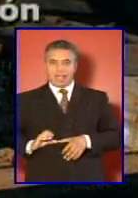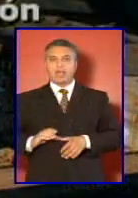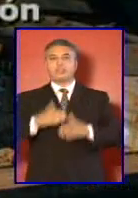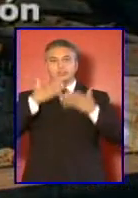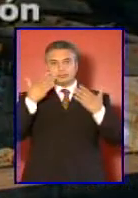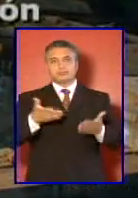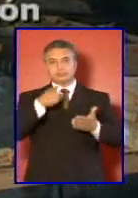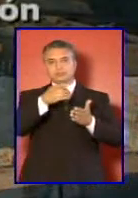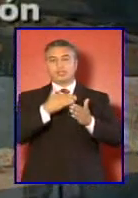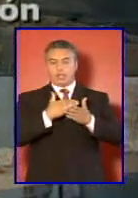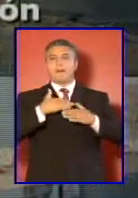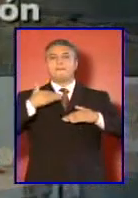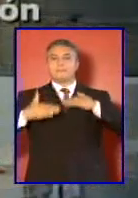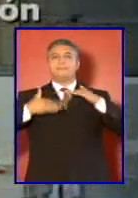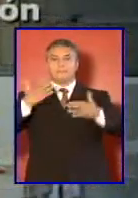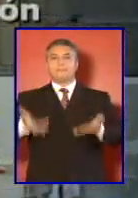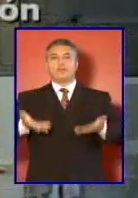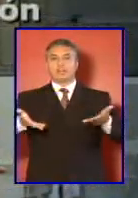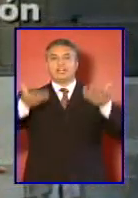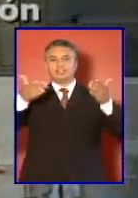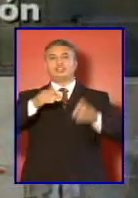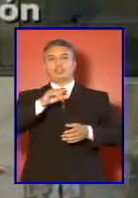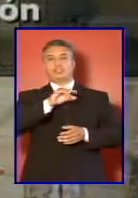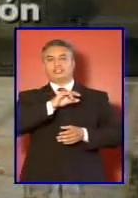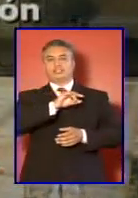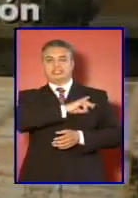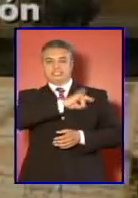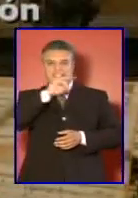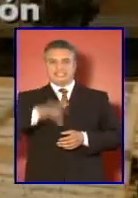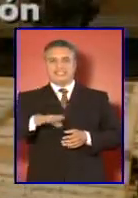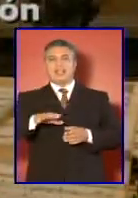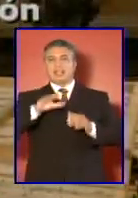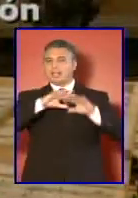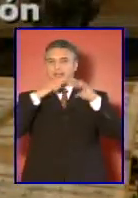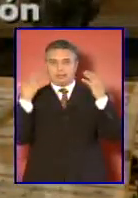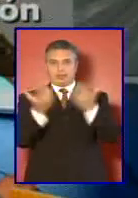del progreso y seguridad de Chile entero muchas gracias